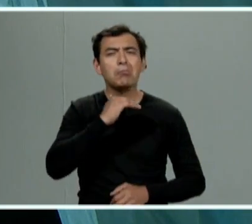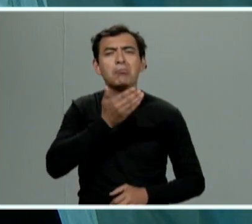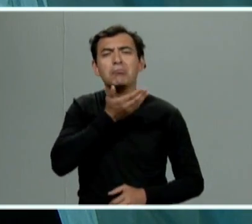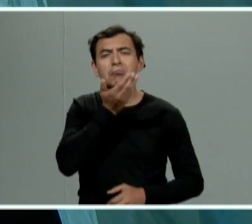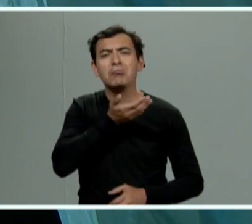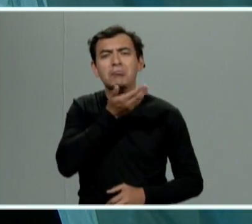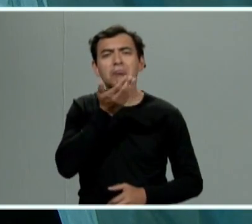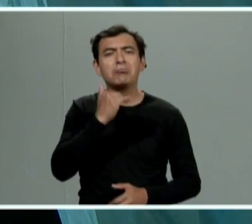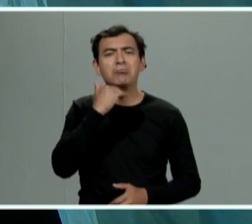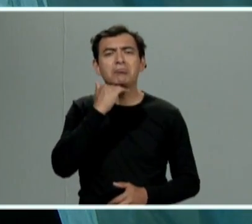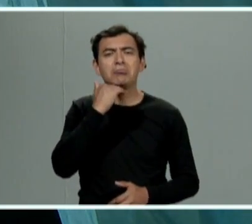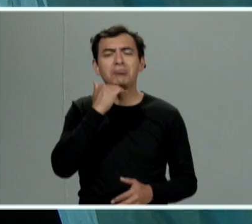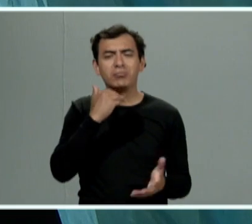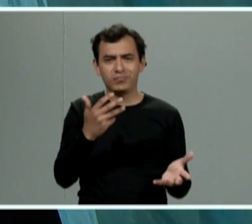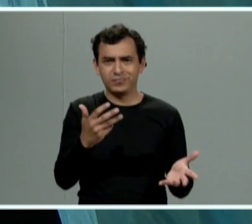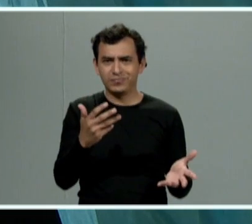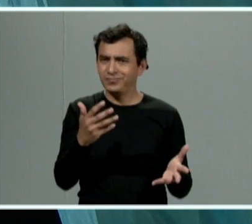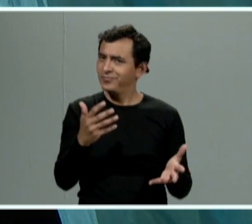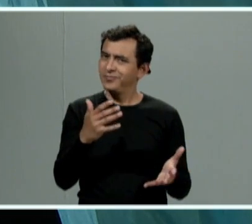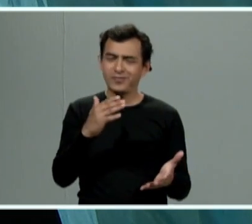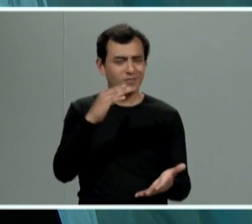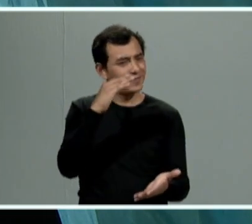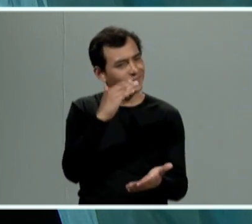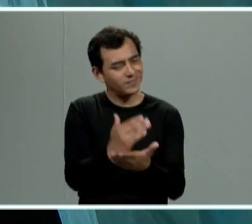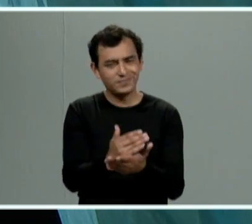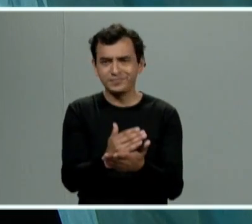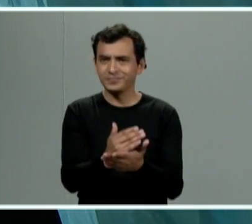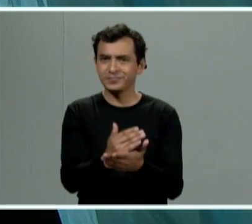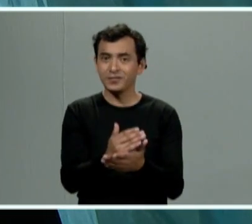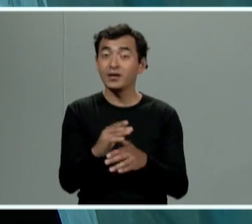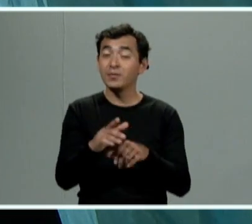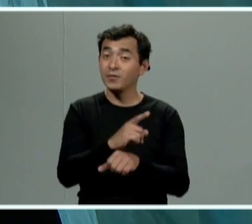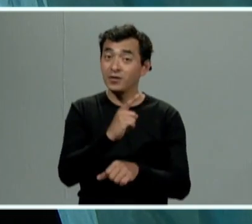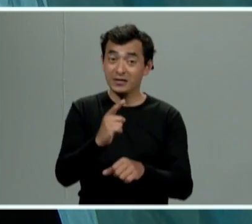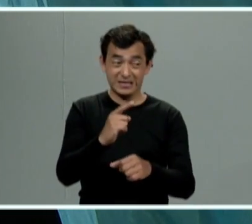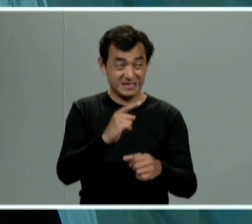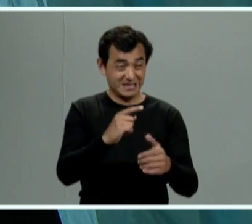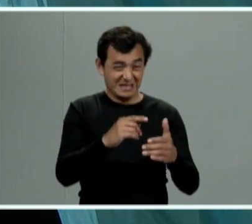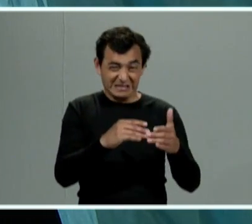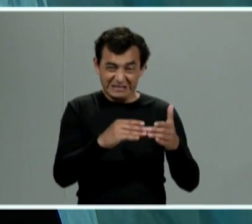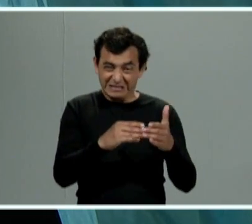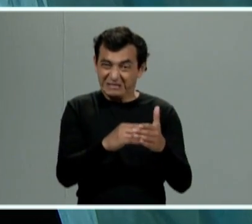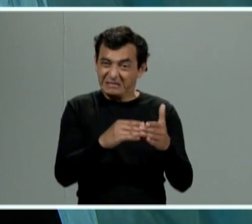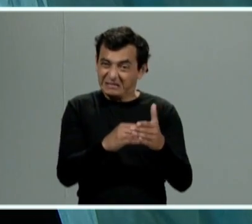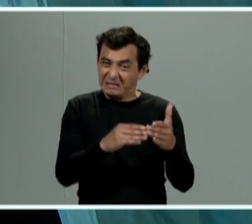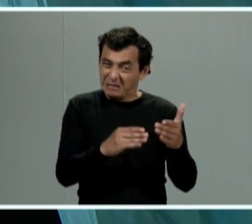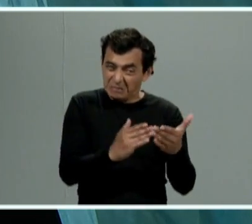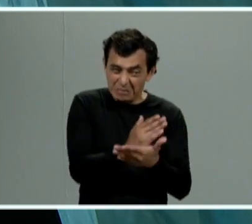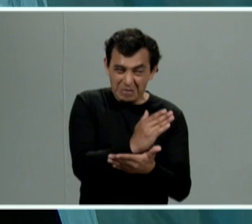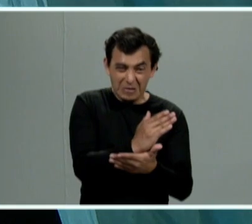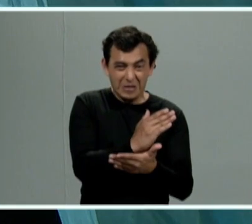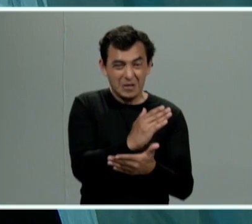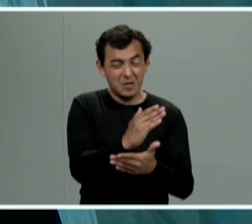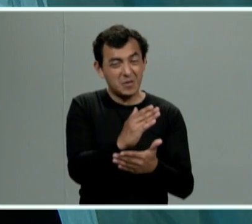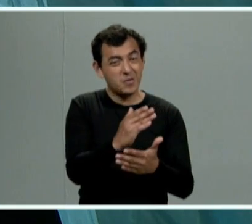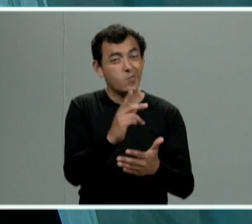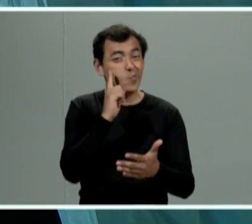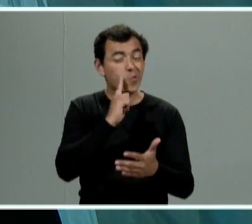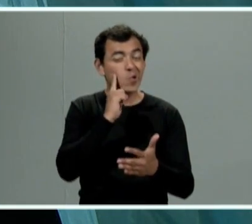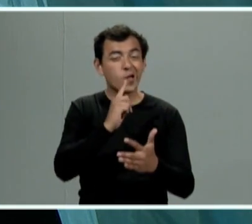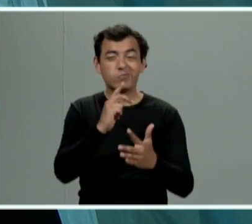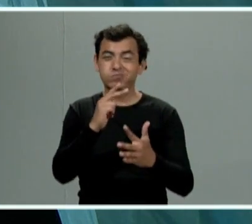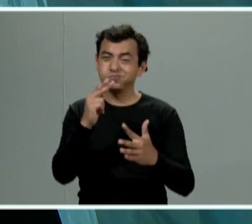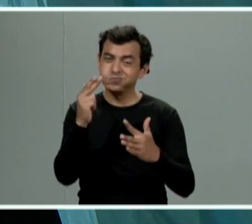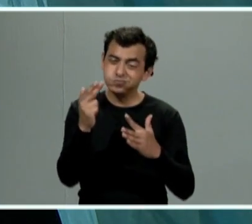cuando llegamos al límite de una violencia feminicida ya no hay marcha atrás entonces no esperemos a que haya